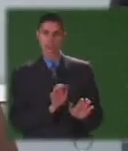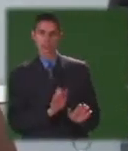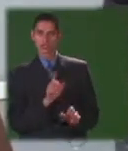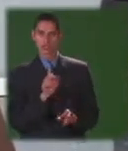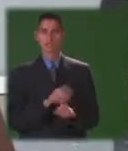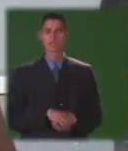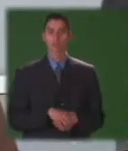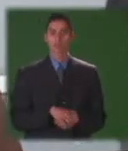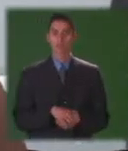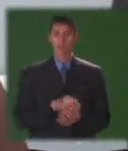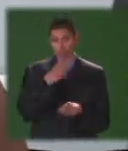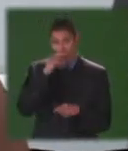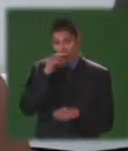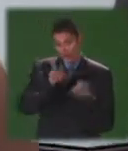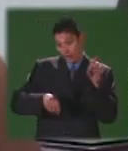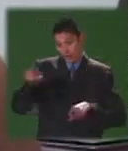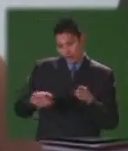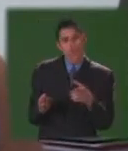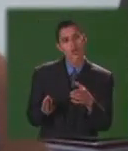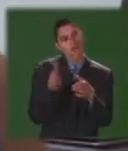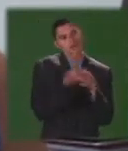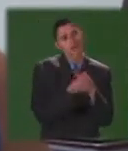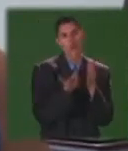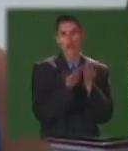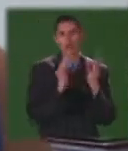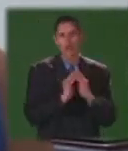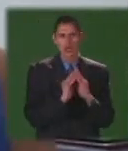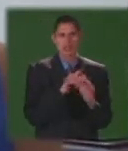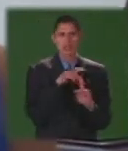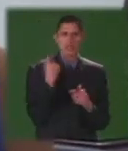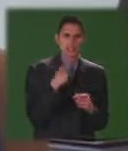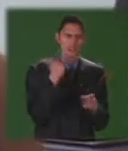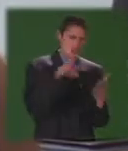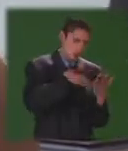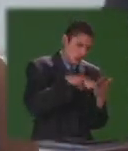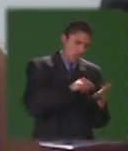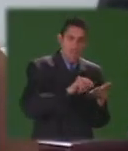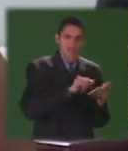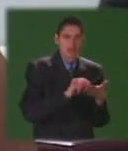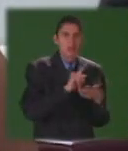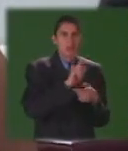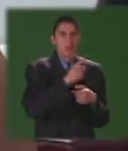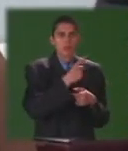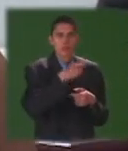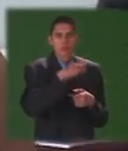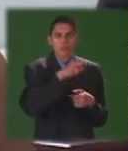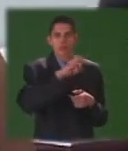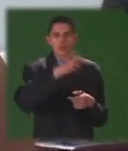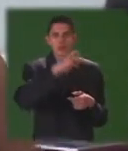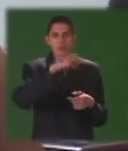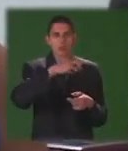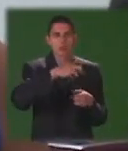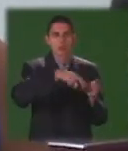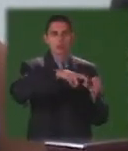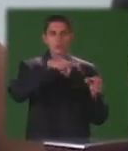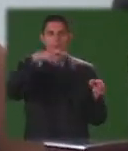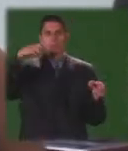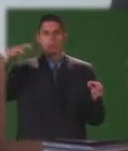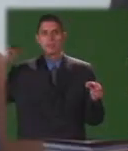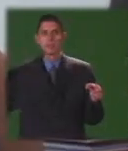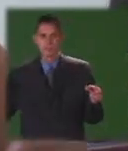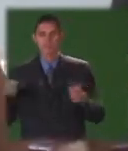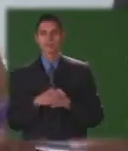tienen dificultad para leer lectoescritura y al segundo de primaria abandonan el colegio Entonces tenemos